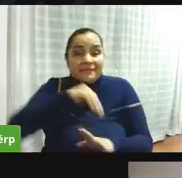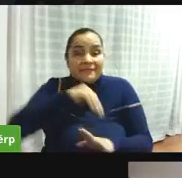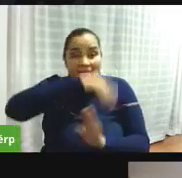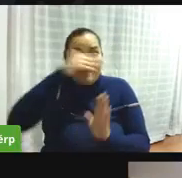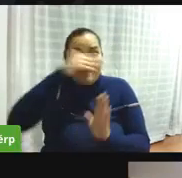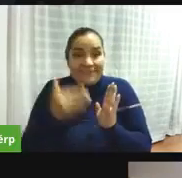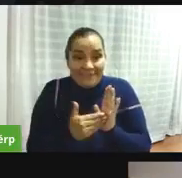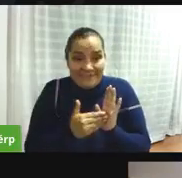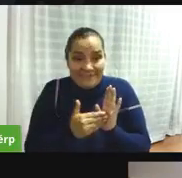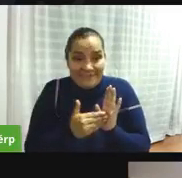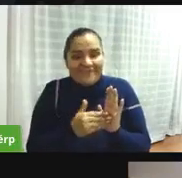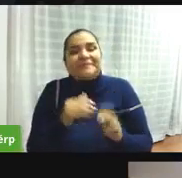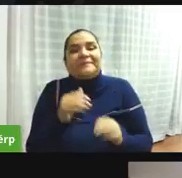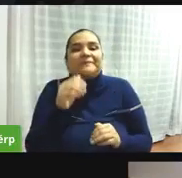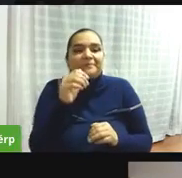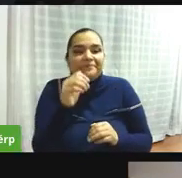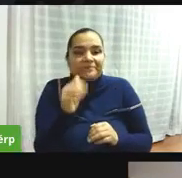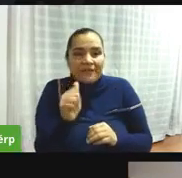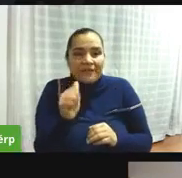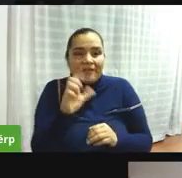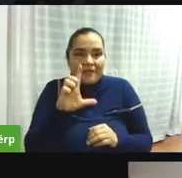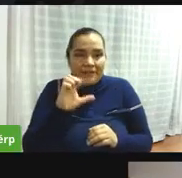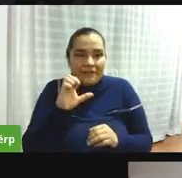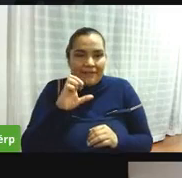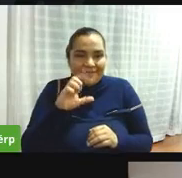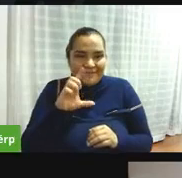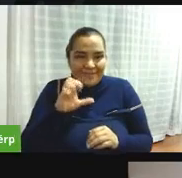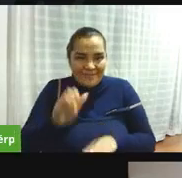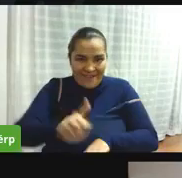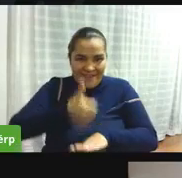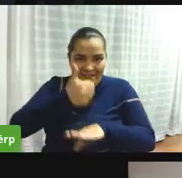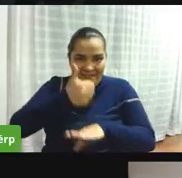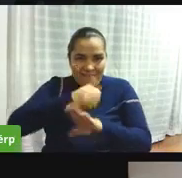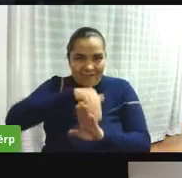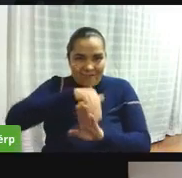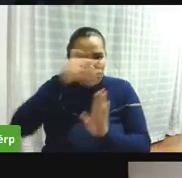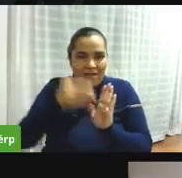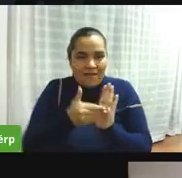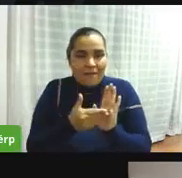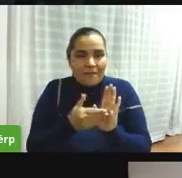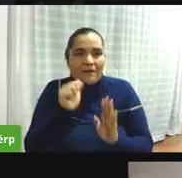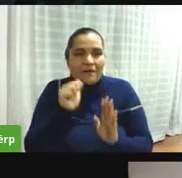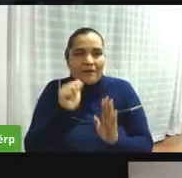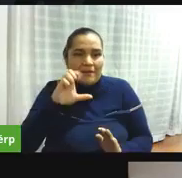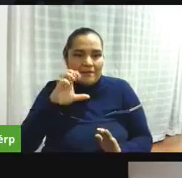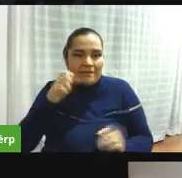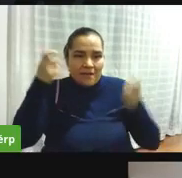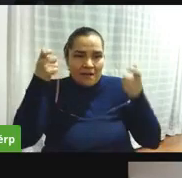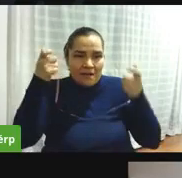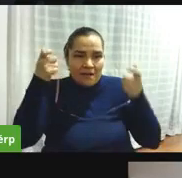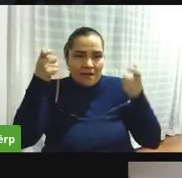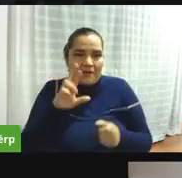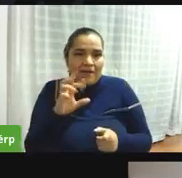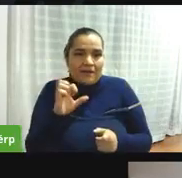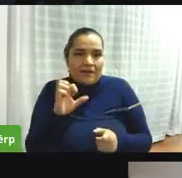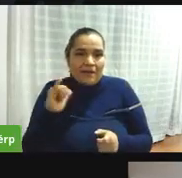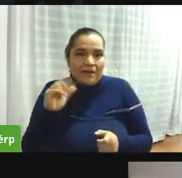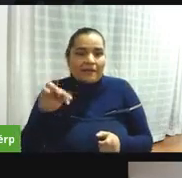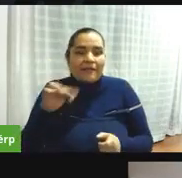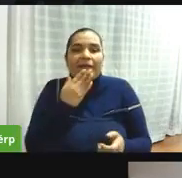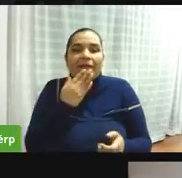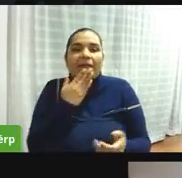apasionado y es quien ha configurado todo este sistema para que en el dos mil veintiuno tengamos las mejores elecciones comunales un saludo a todos y todas